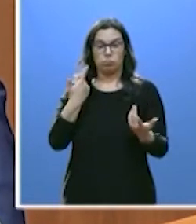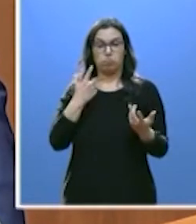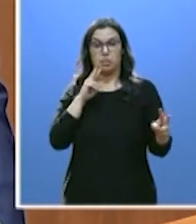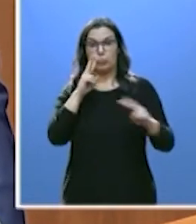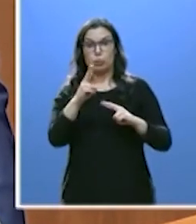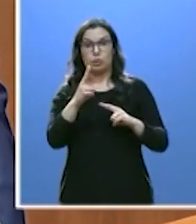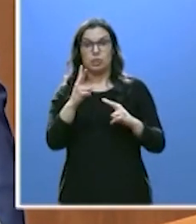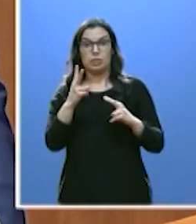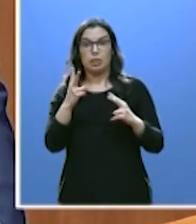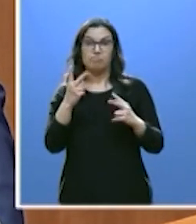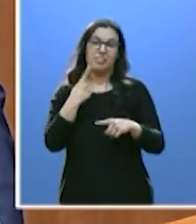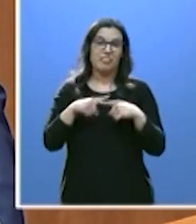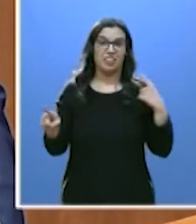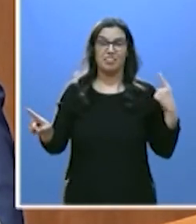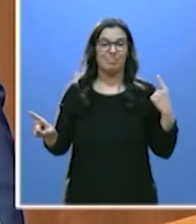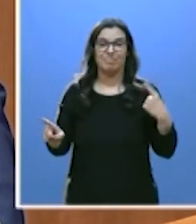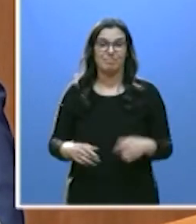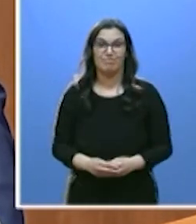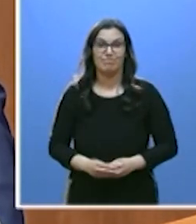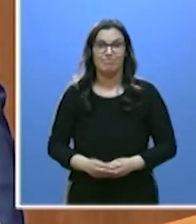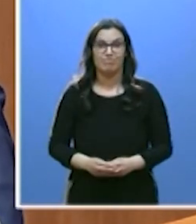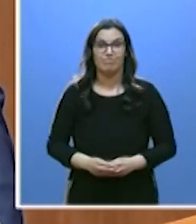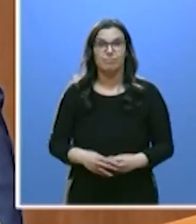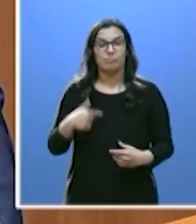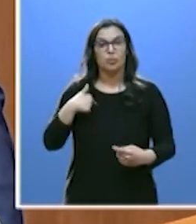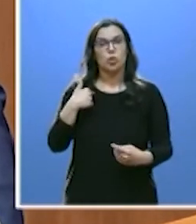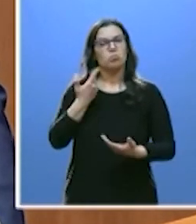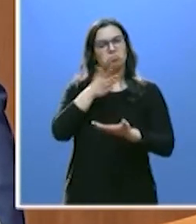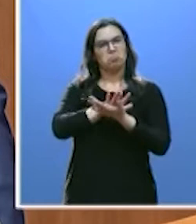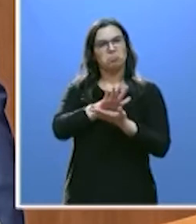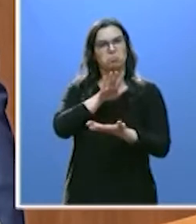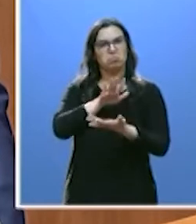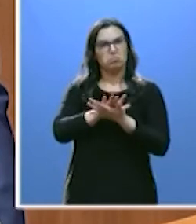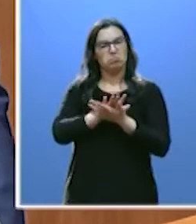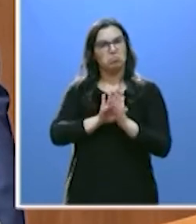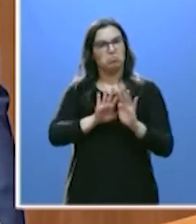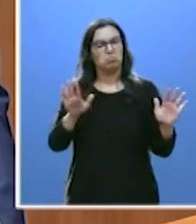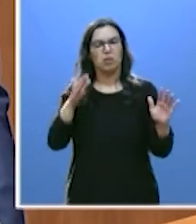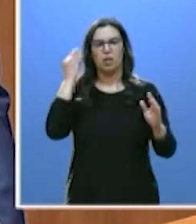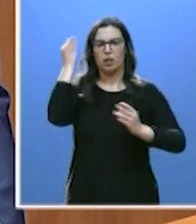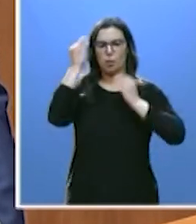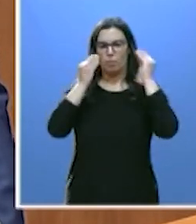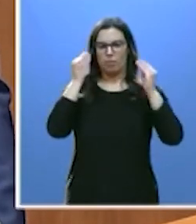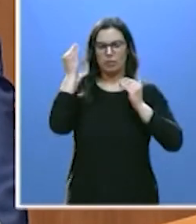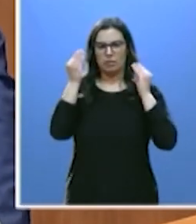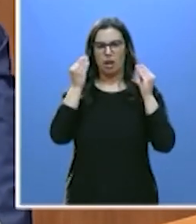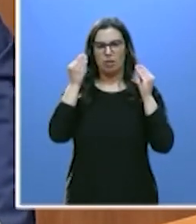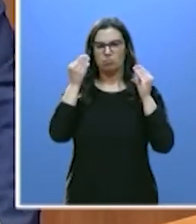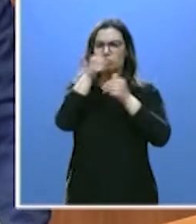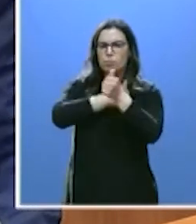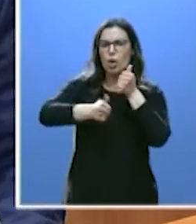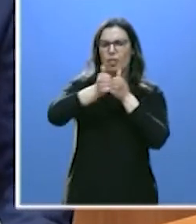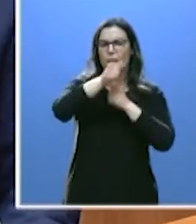Fue otra muy distinta. Actuar con serenidad. Pensar en los intereses de las